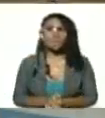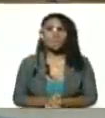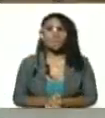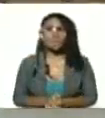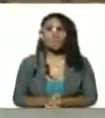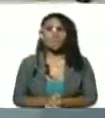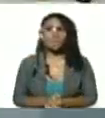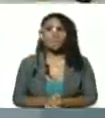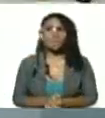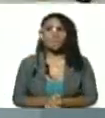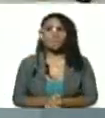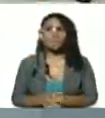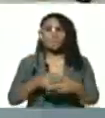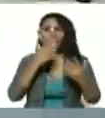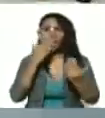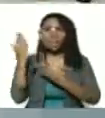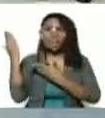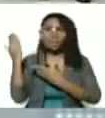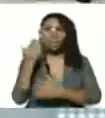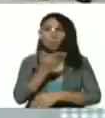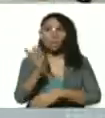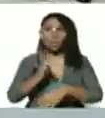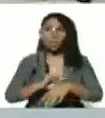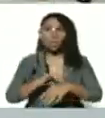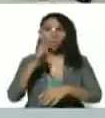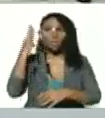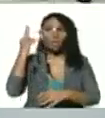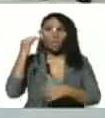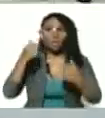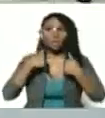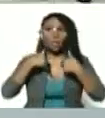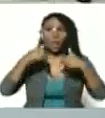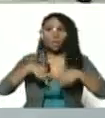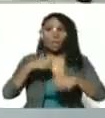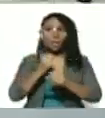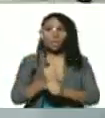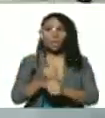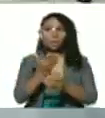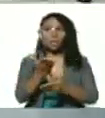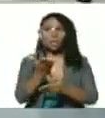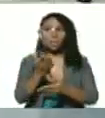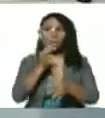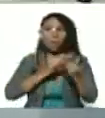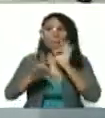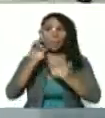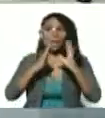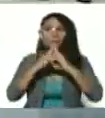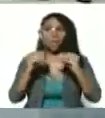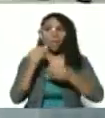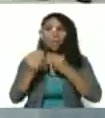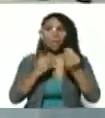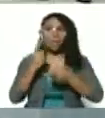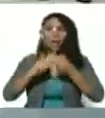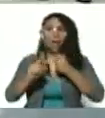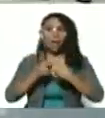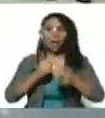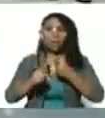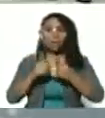adelante usted doctora Camacho yo estoy a la espera de ustedes que me expliquen todo como es la cosa